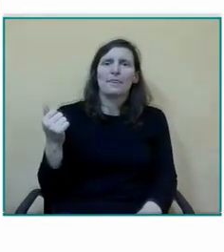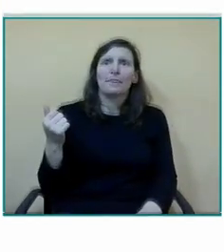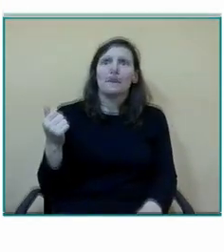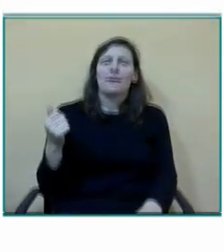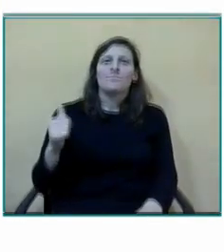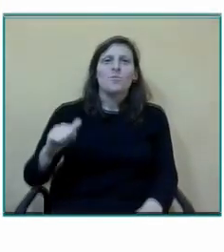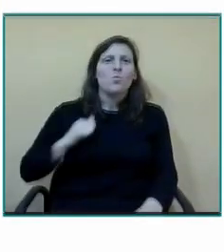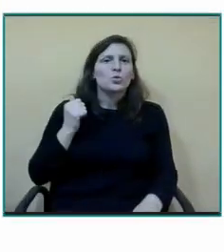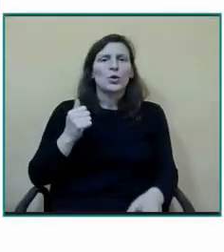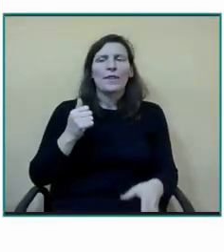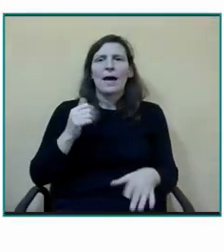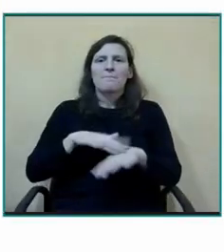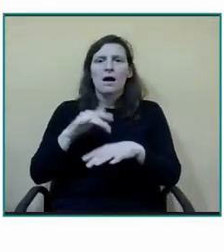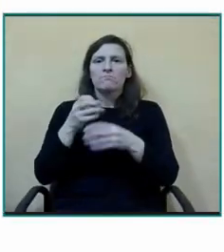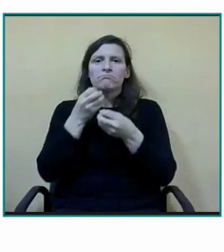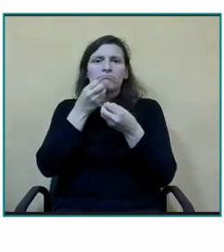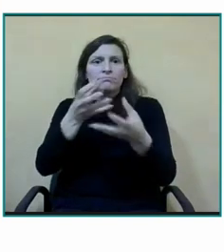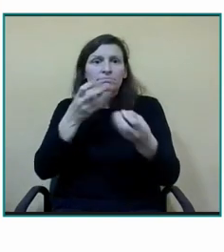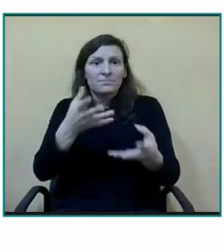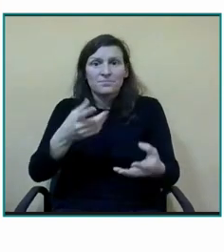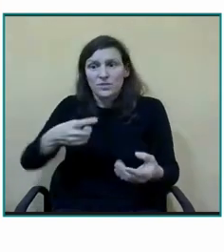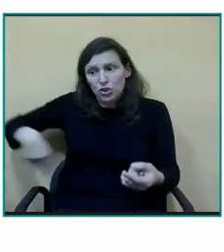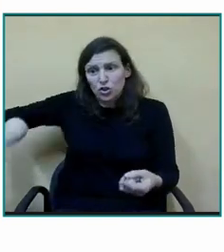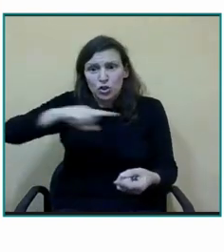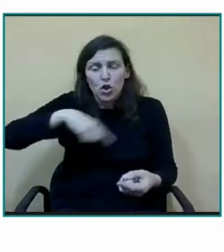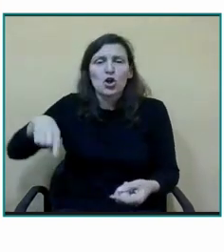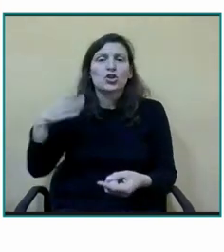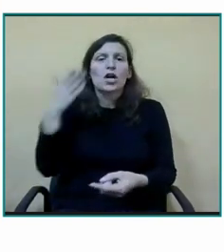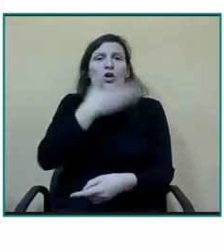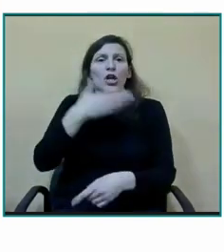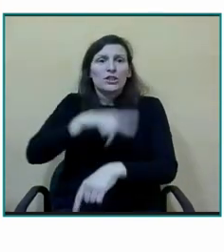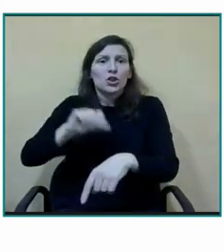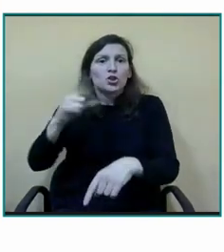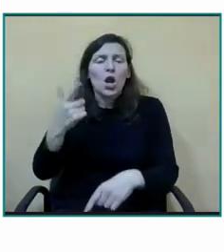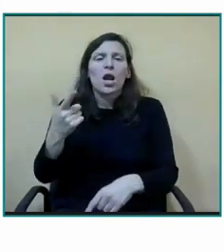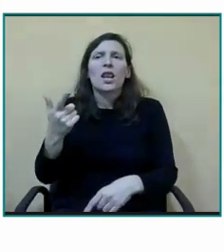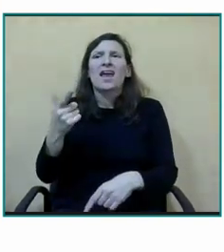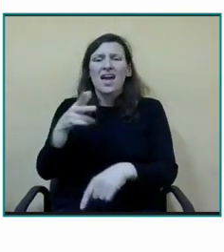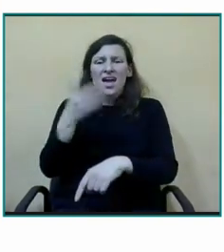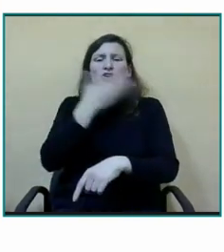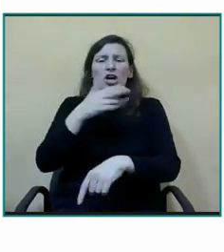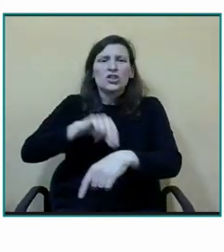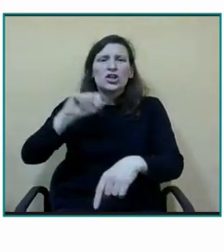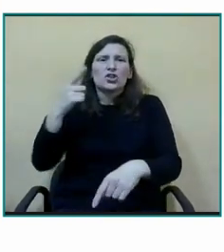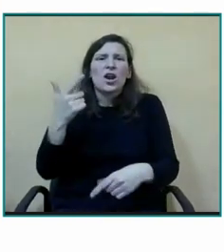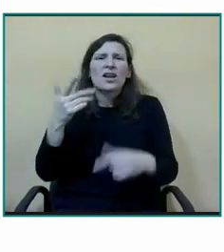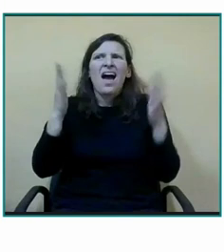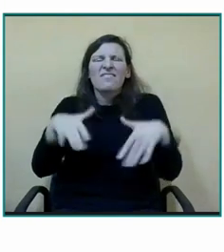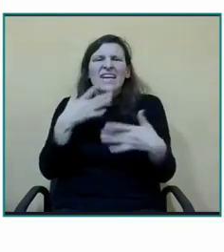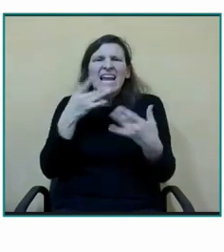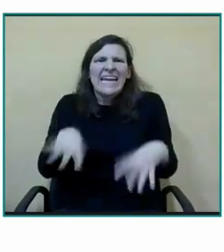protagonismo en primer lugar de los alumnos y de la familia que son los los